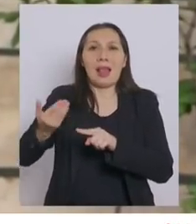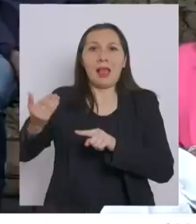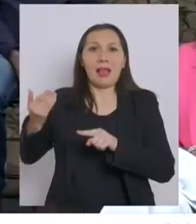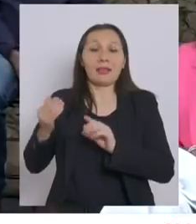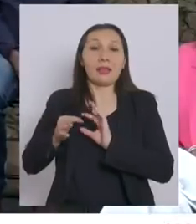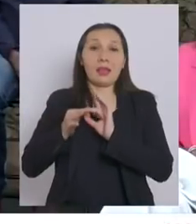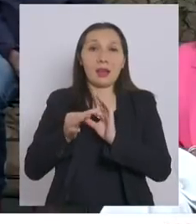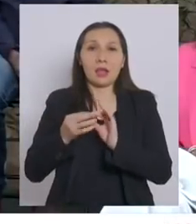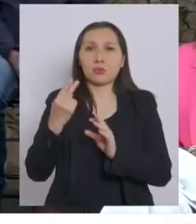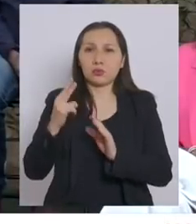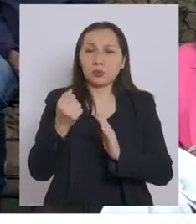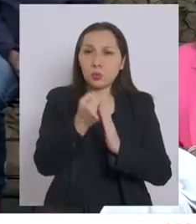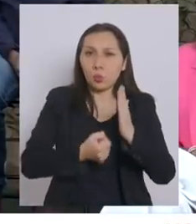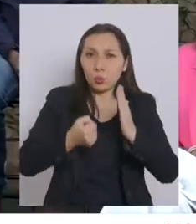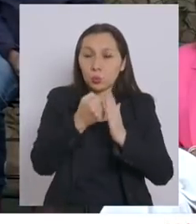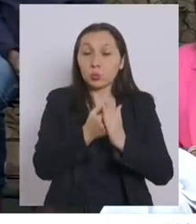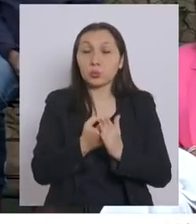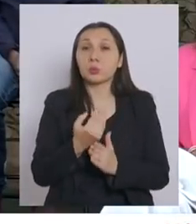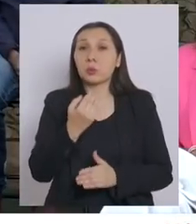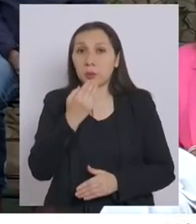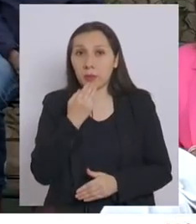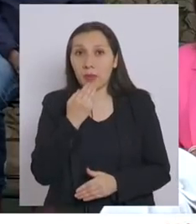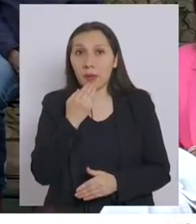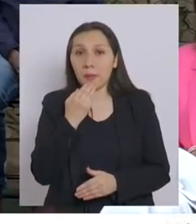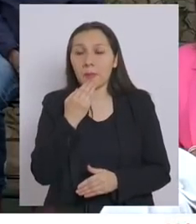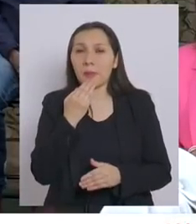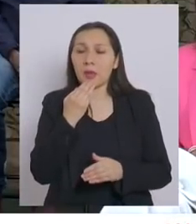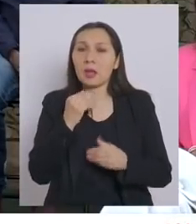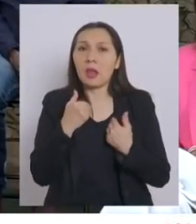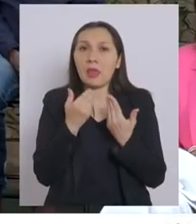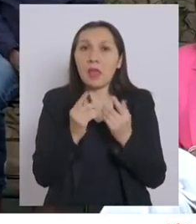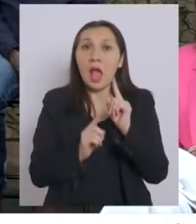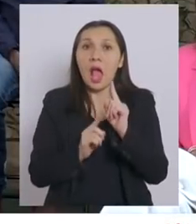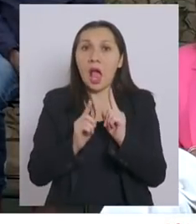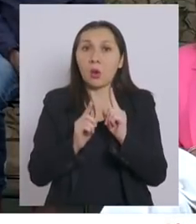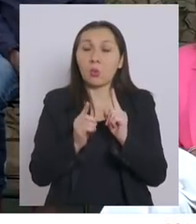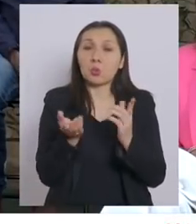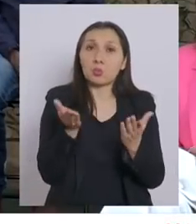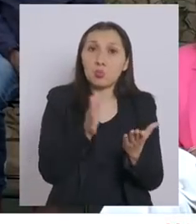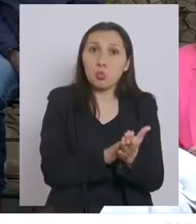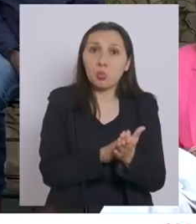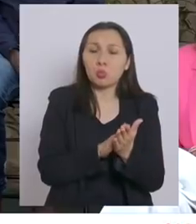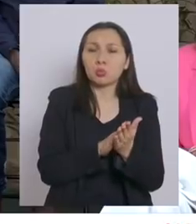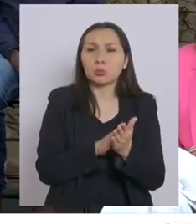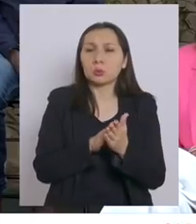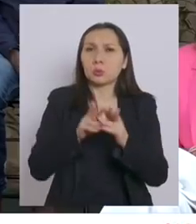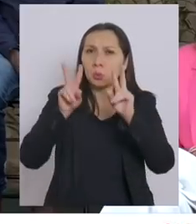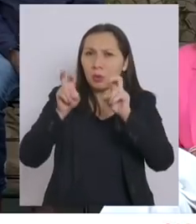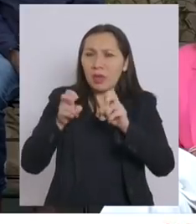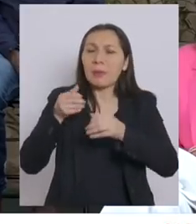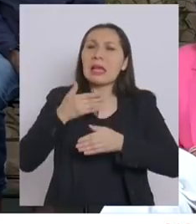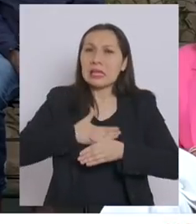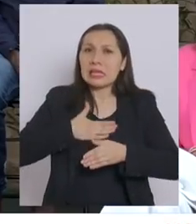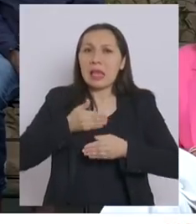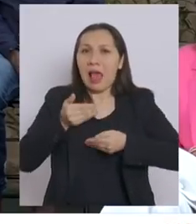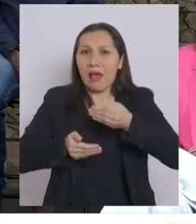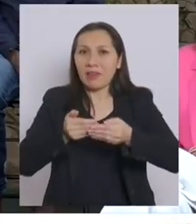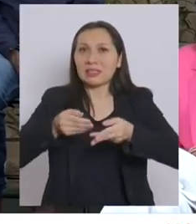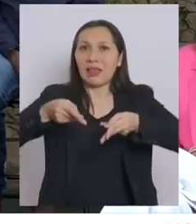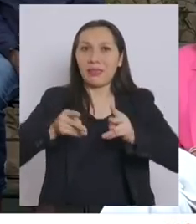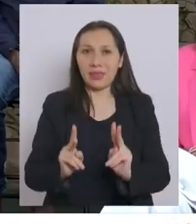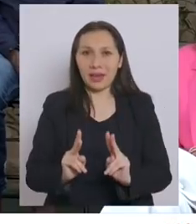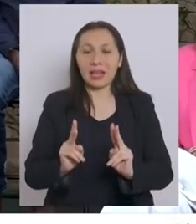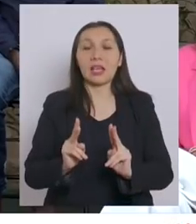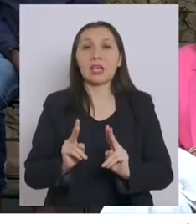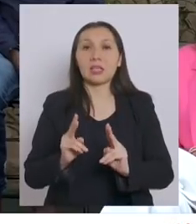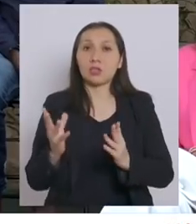a sus luchas, incluso que dieron algunas la vida por avanzar en los derechos